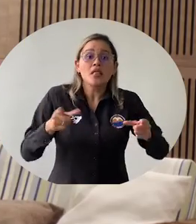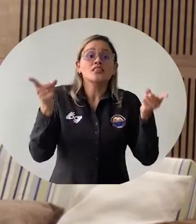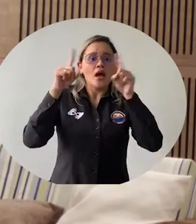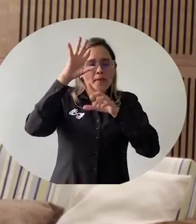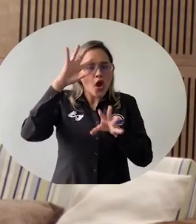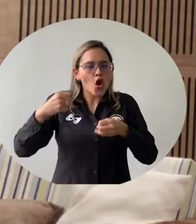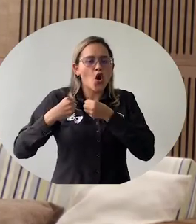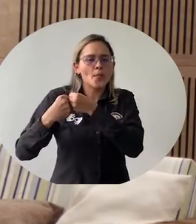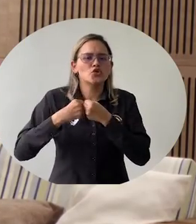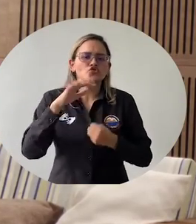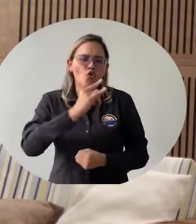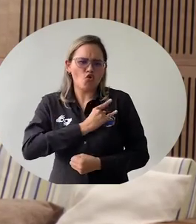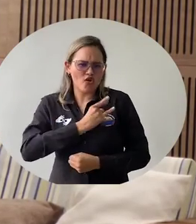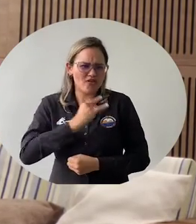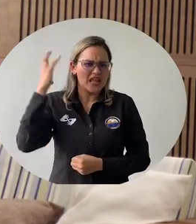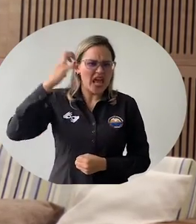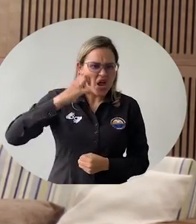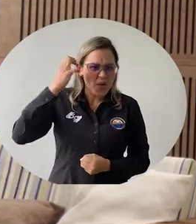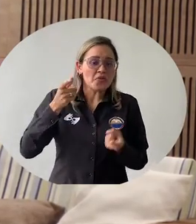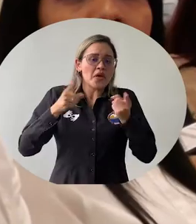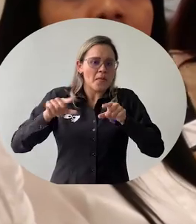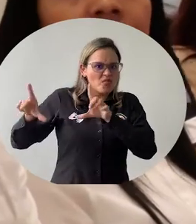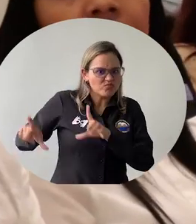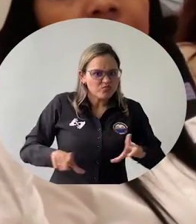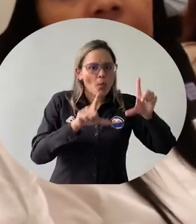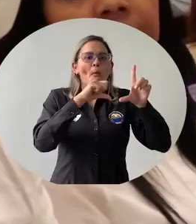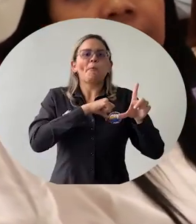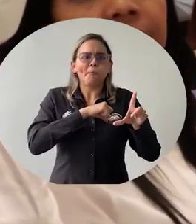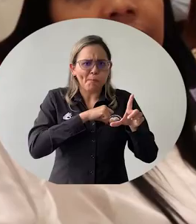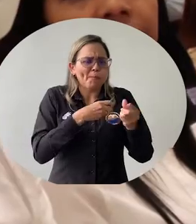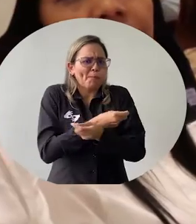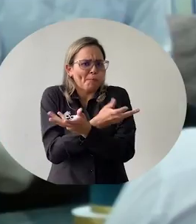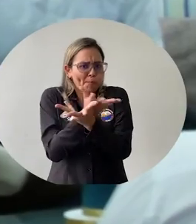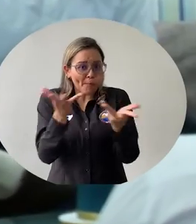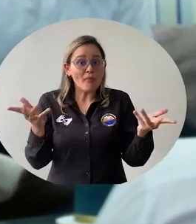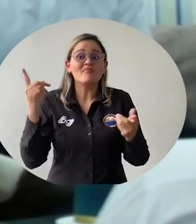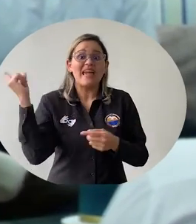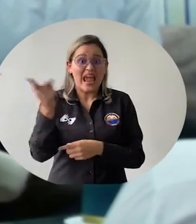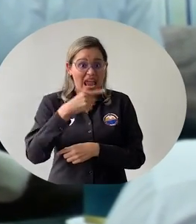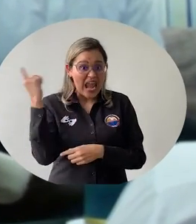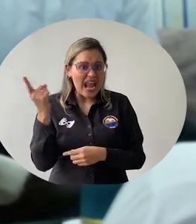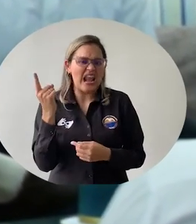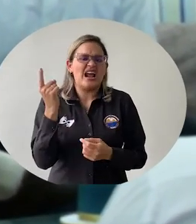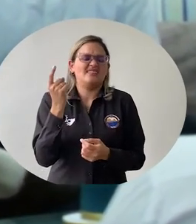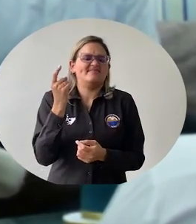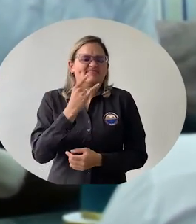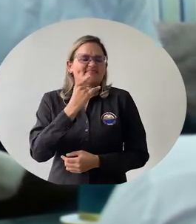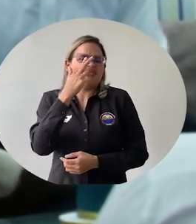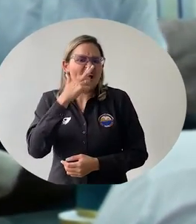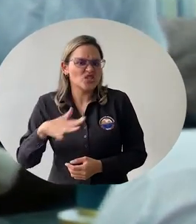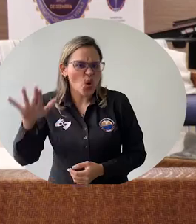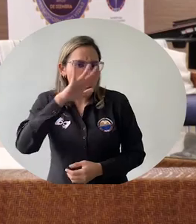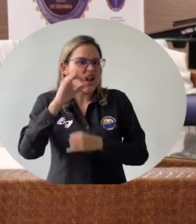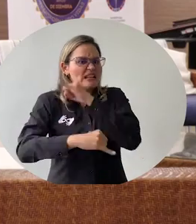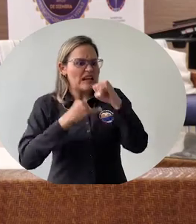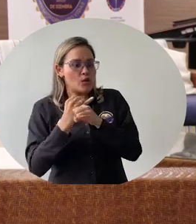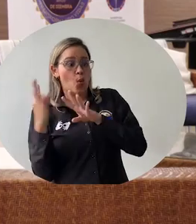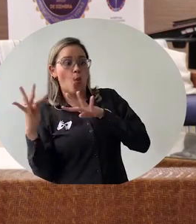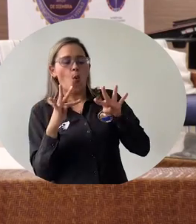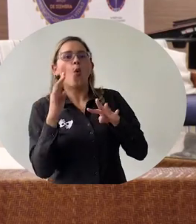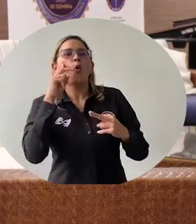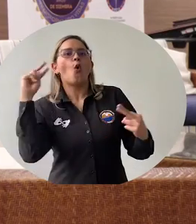universidades europeas, ha crecido en oferta de posgrados y se ha posicionado como referente nacional e internacional. Pues